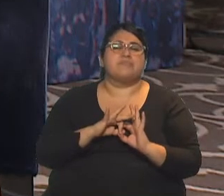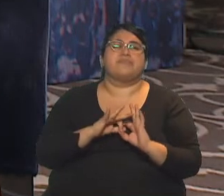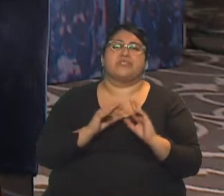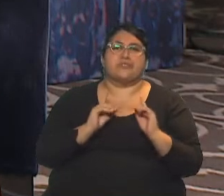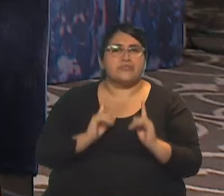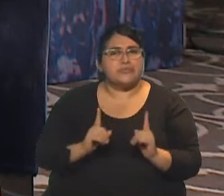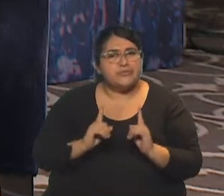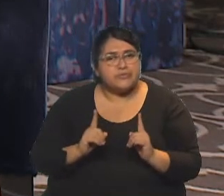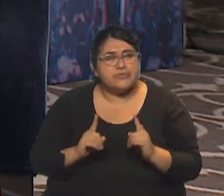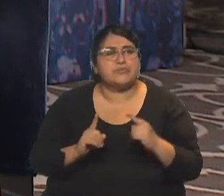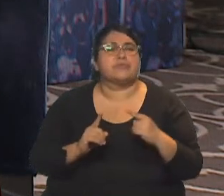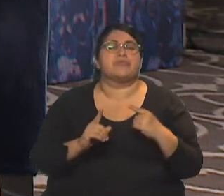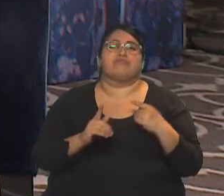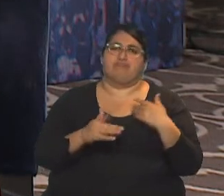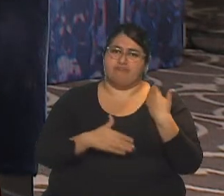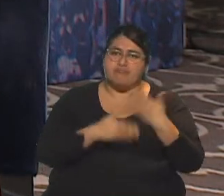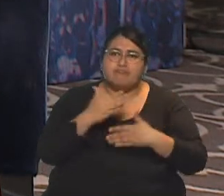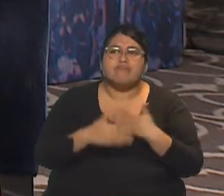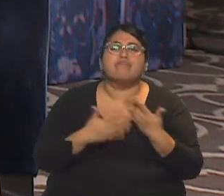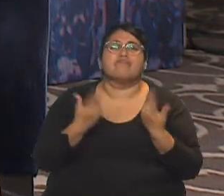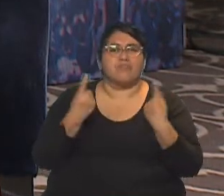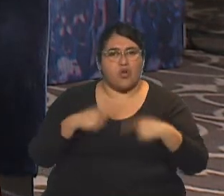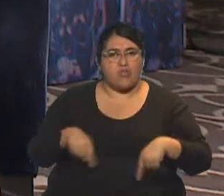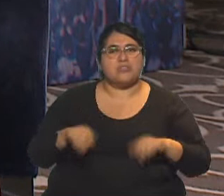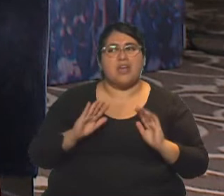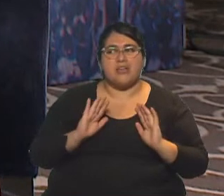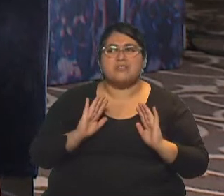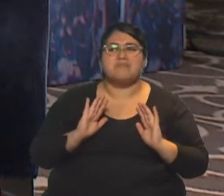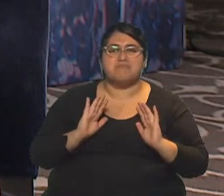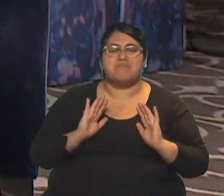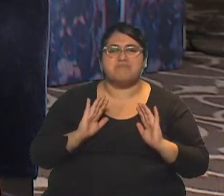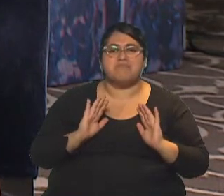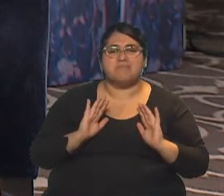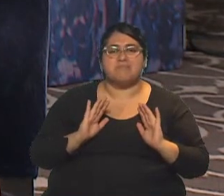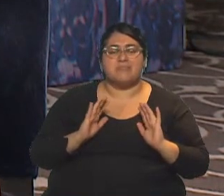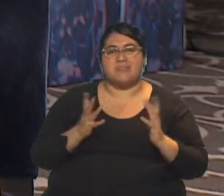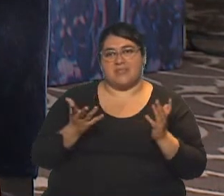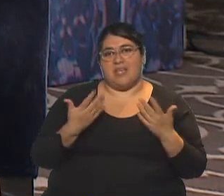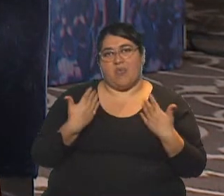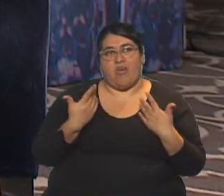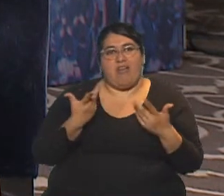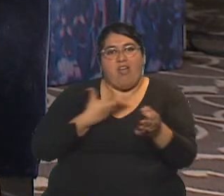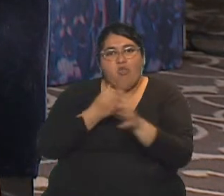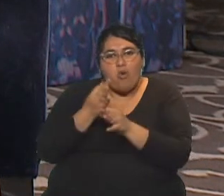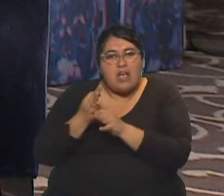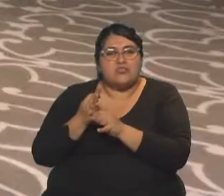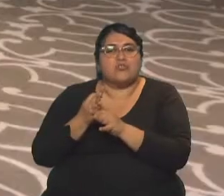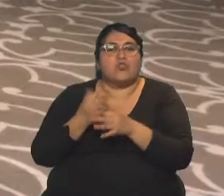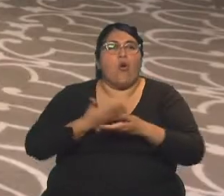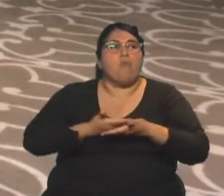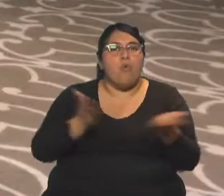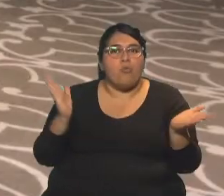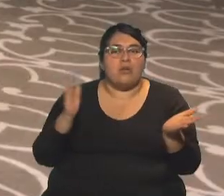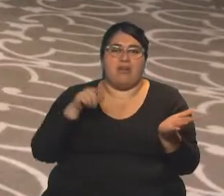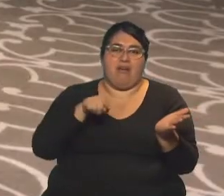sostenida, sostenida muy probablemente y alimentada por una educación pública que